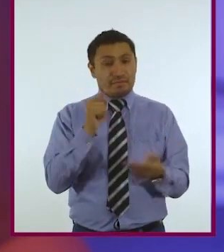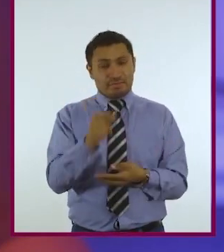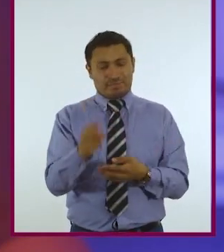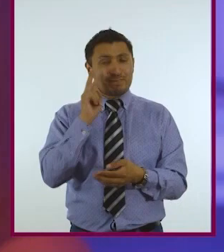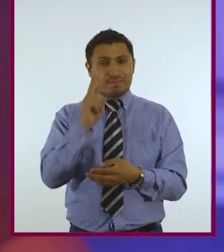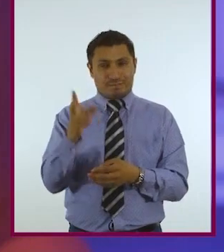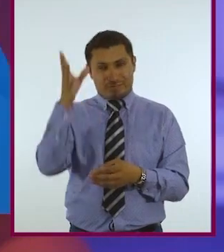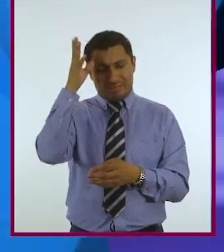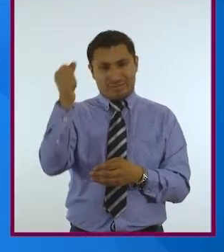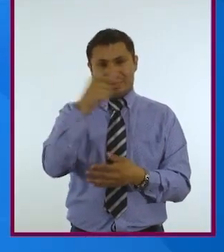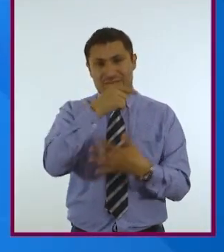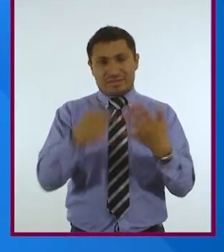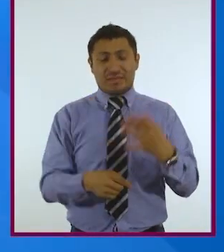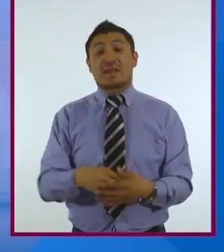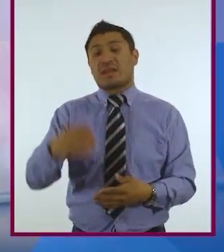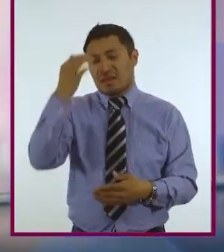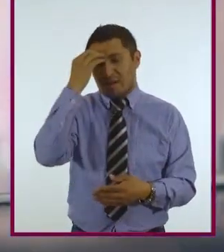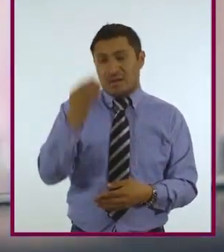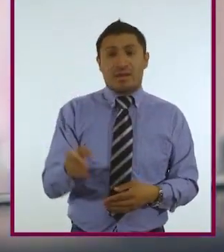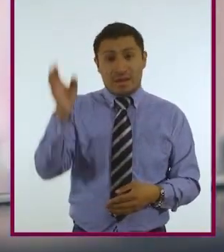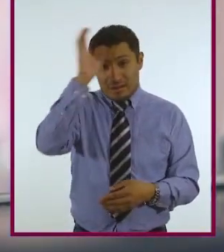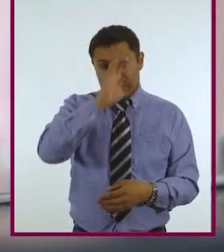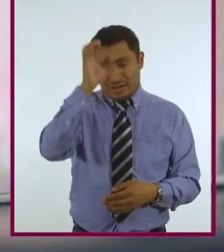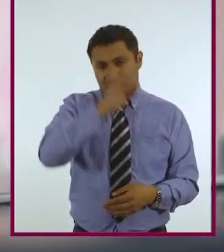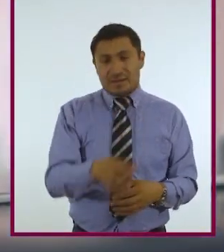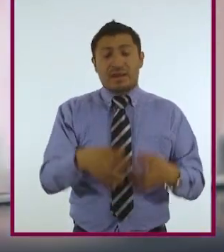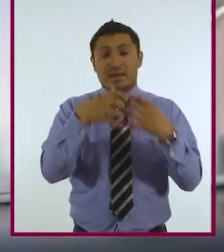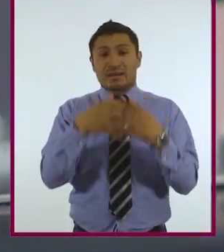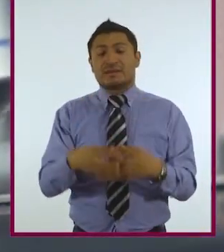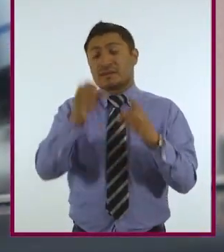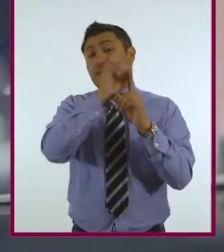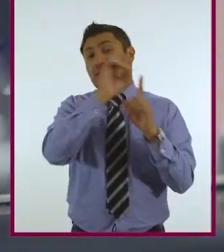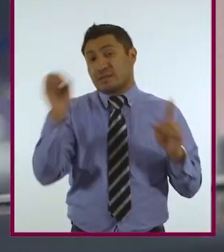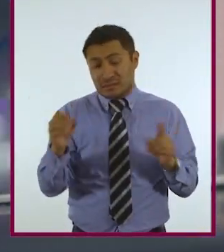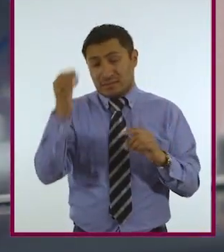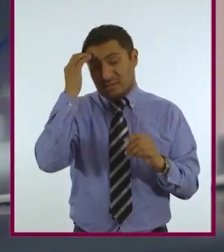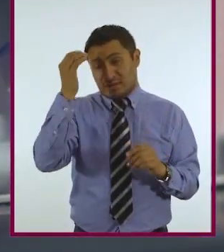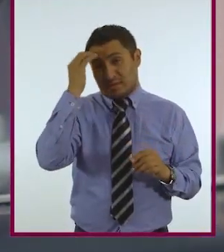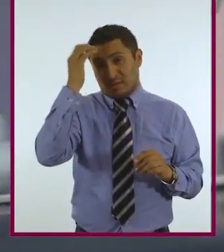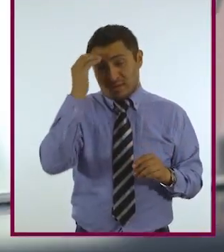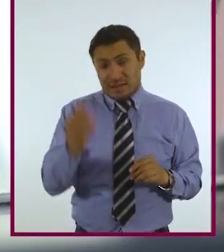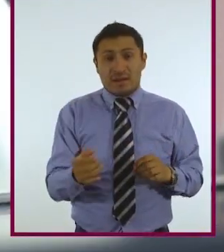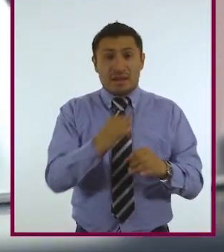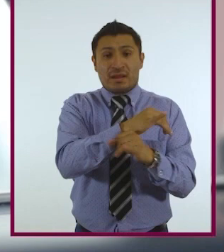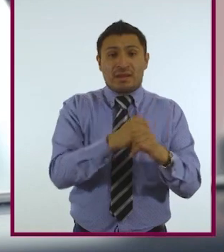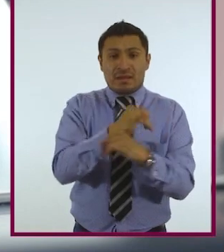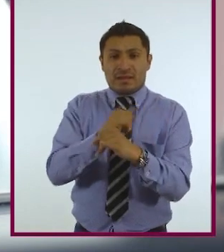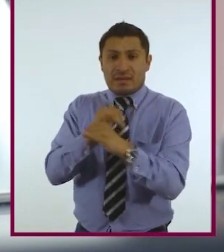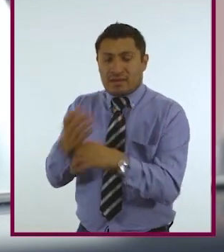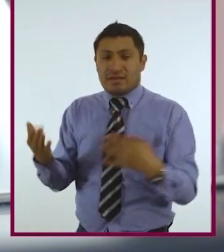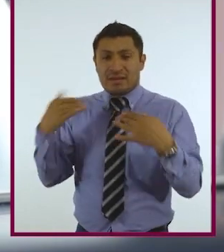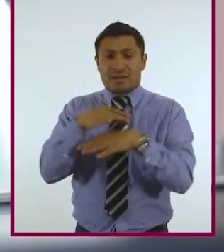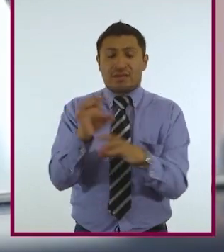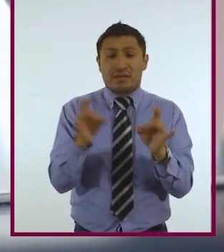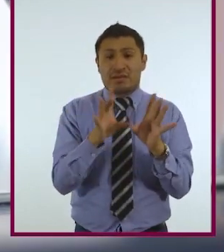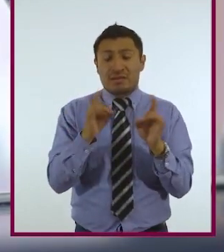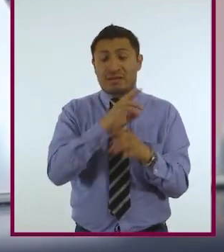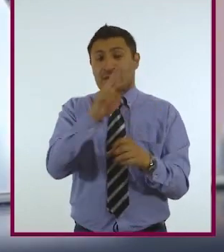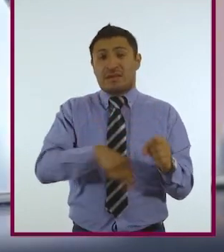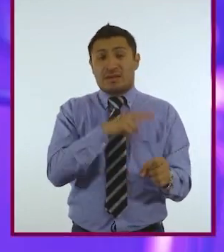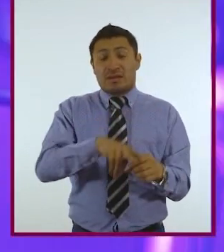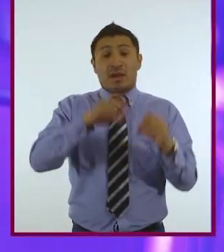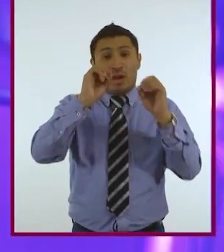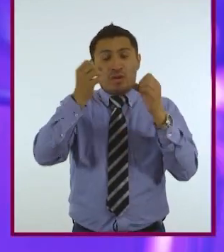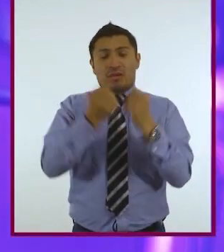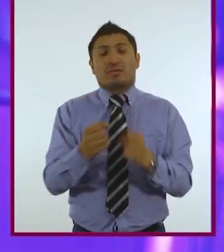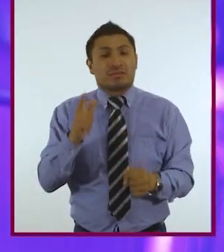veamos algunos conceptos. Se conoce como ciencia al sistema ordenado de conocimientos que investiga sobre los fenómenos naturales